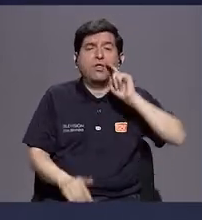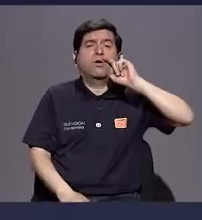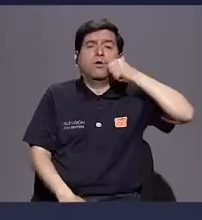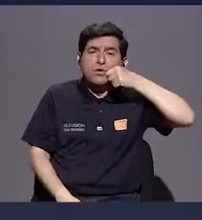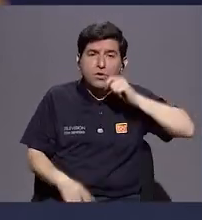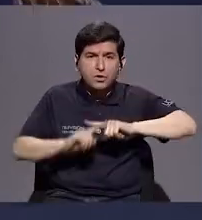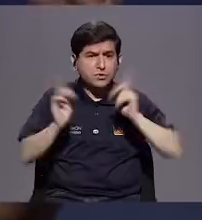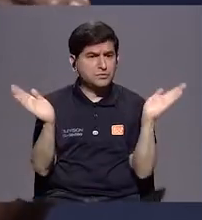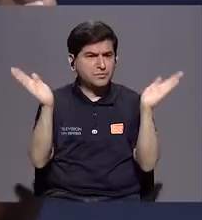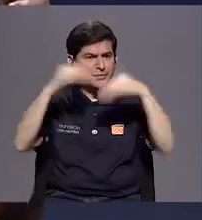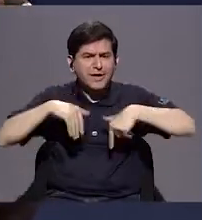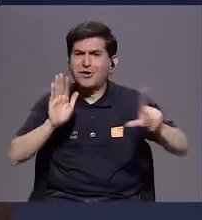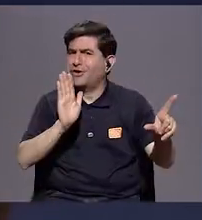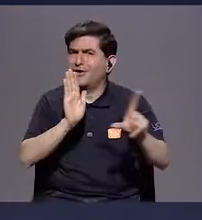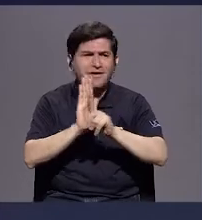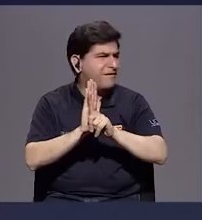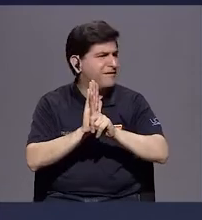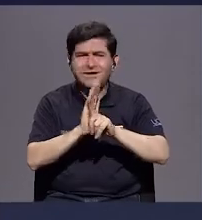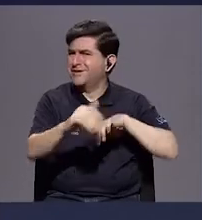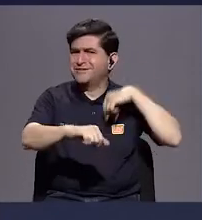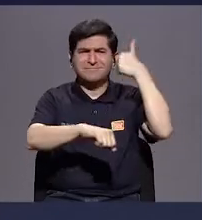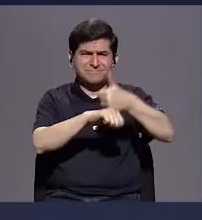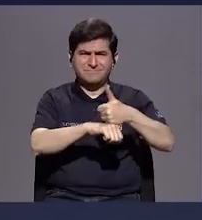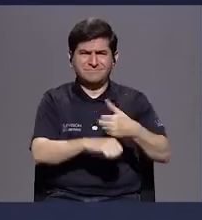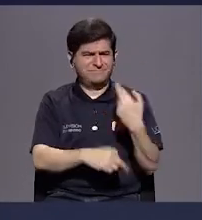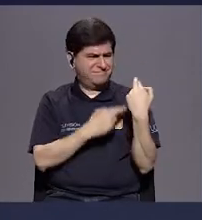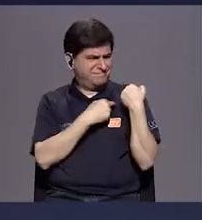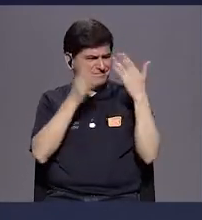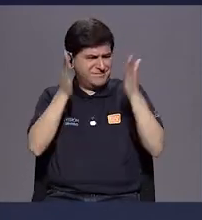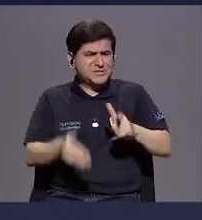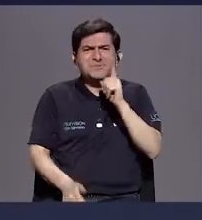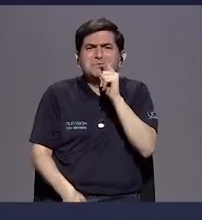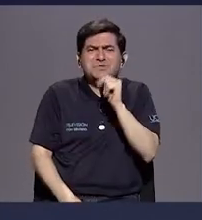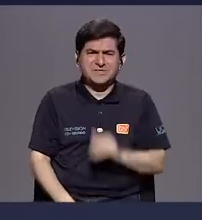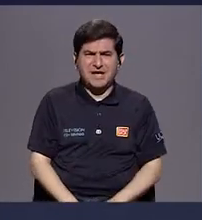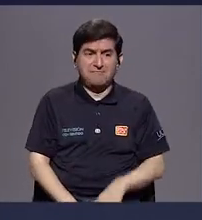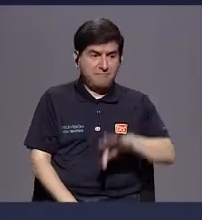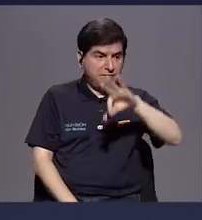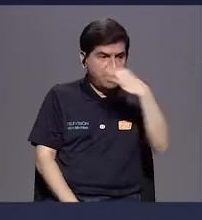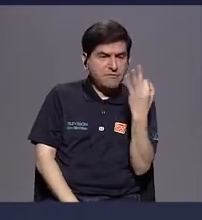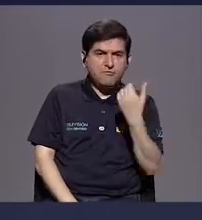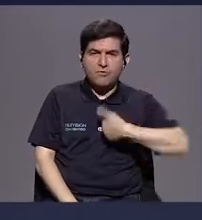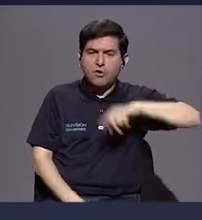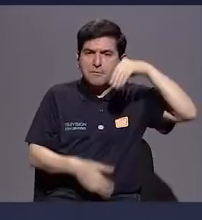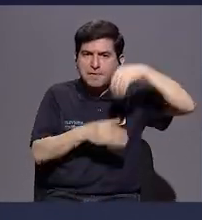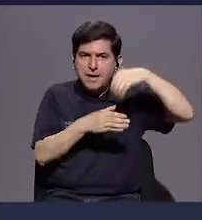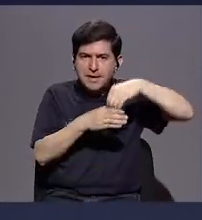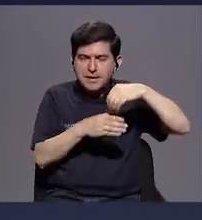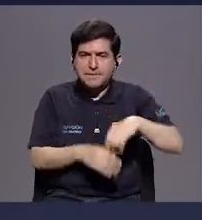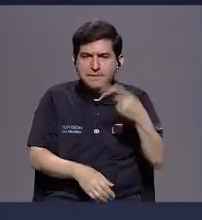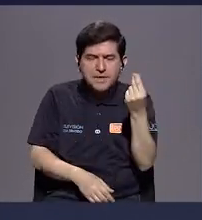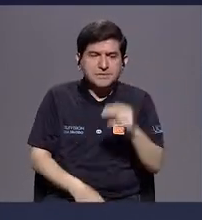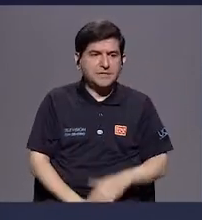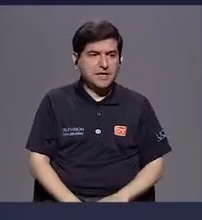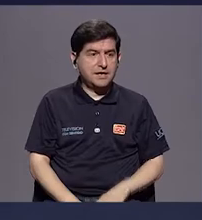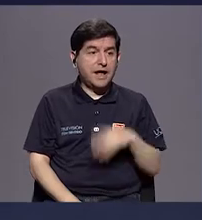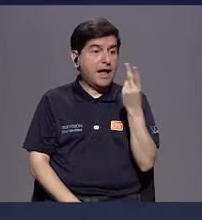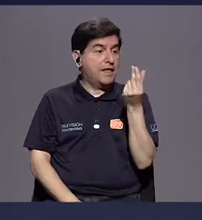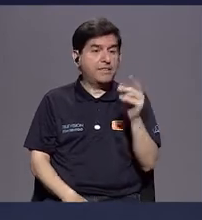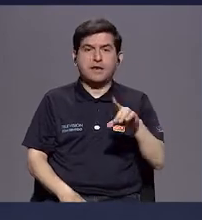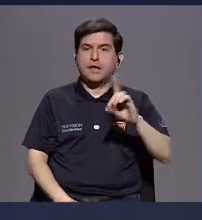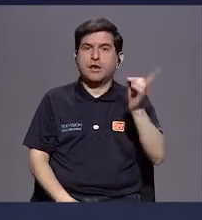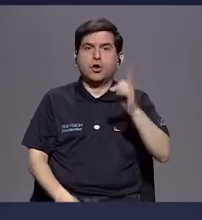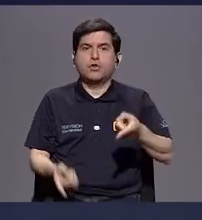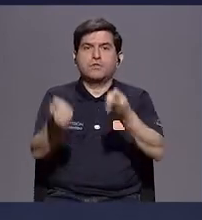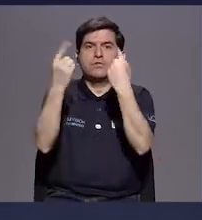códigos, pero no había una ley que de verdad definiera quién es el responsable, de qué forma íbamos a invertir el recurso, de dónde provenía el